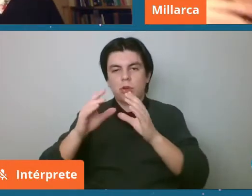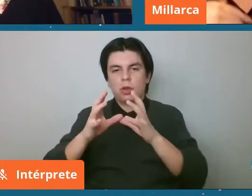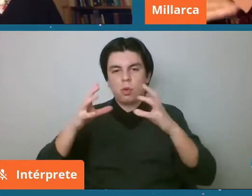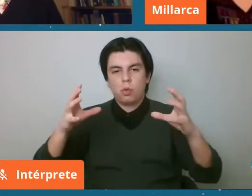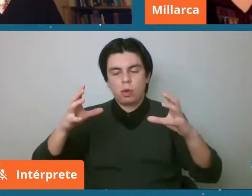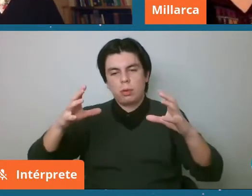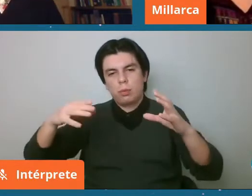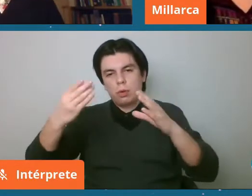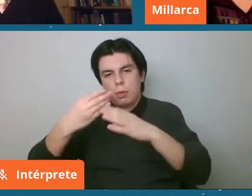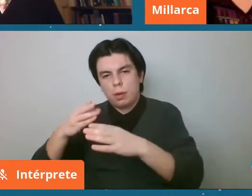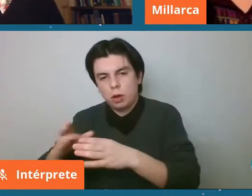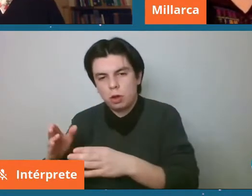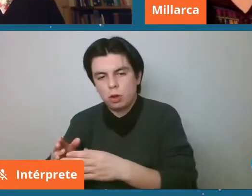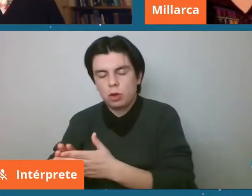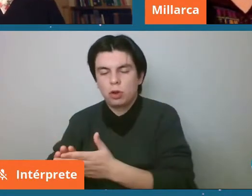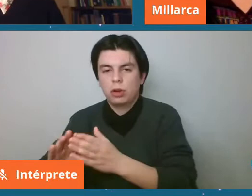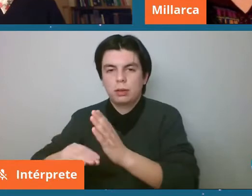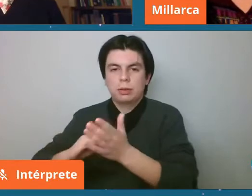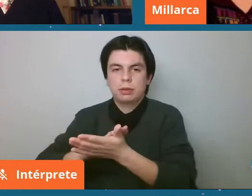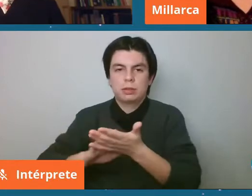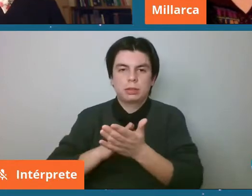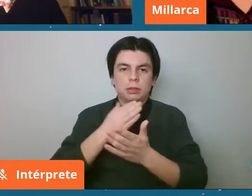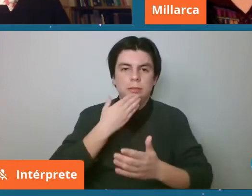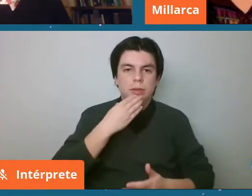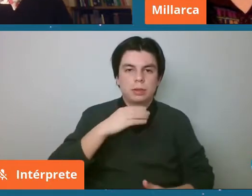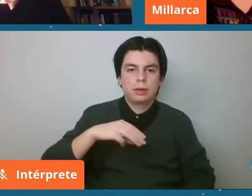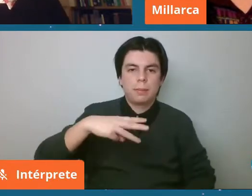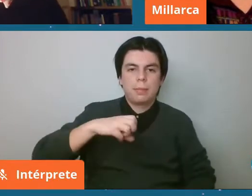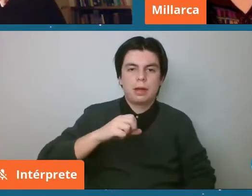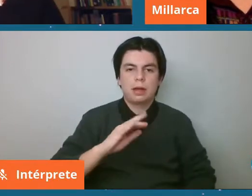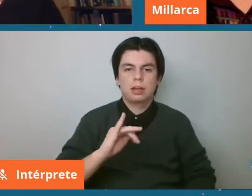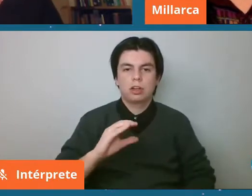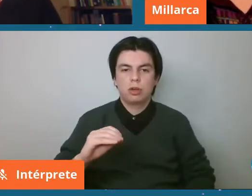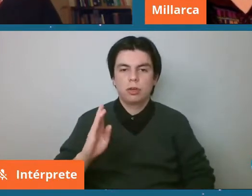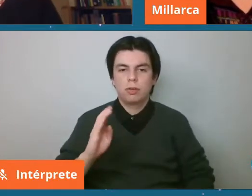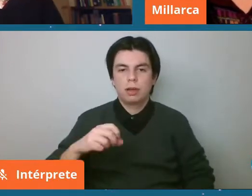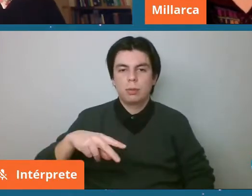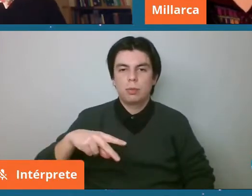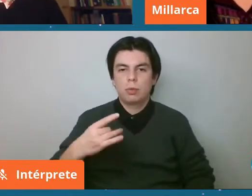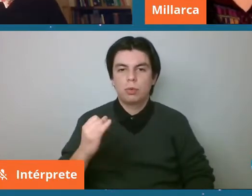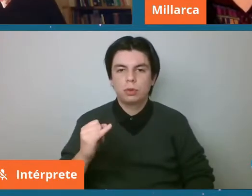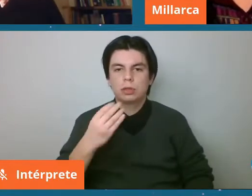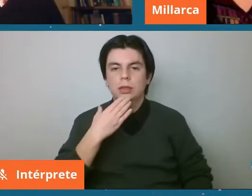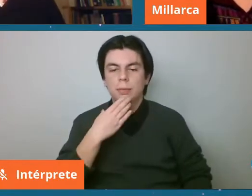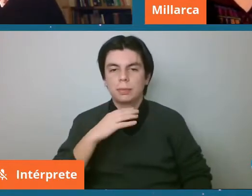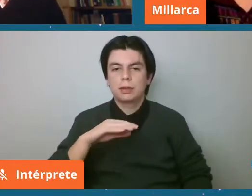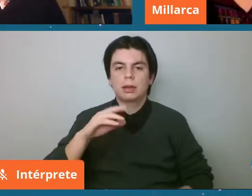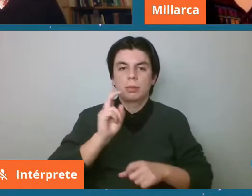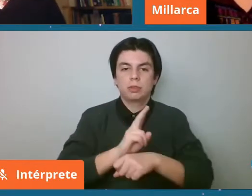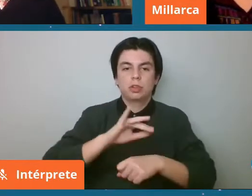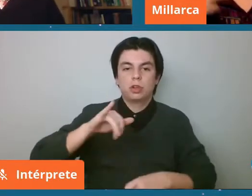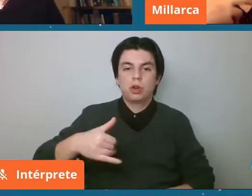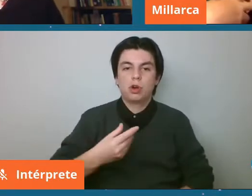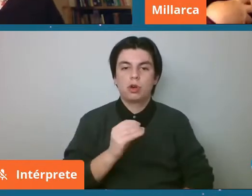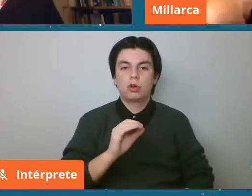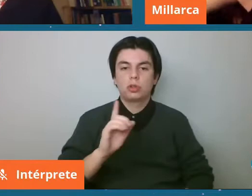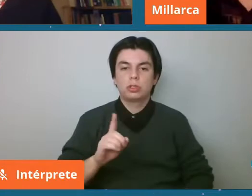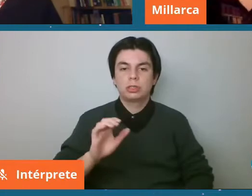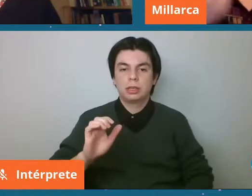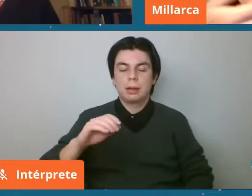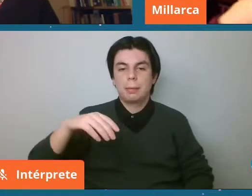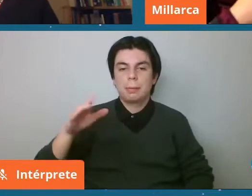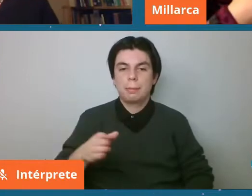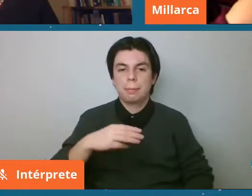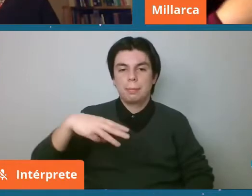que en otras cosas y es el caso por ejemplo de Mario Amuy del profe José Maza que fueron fue